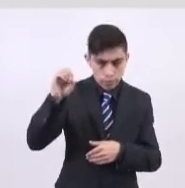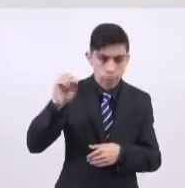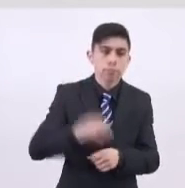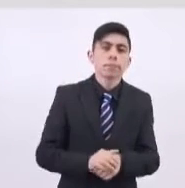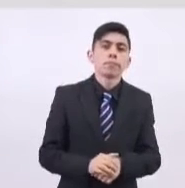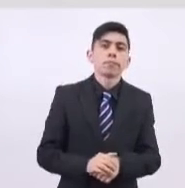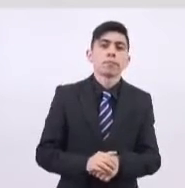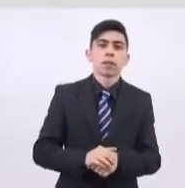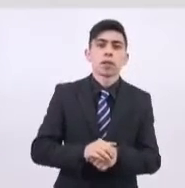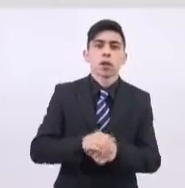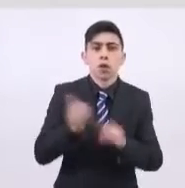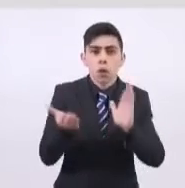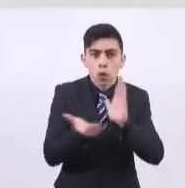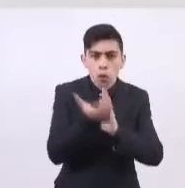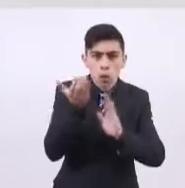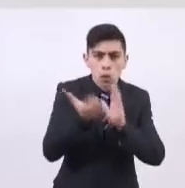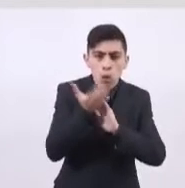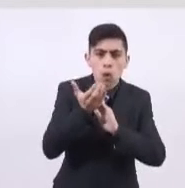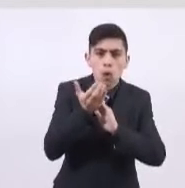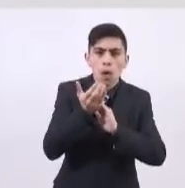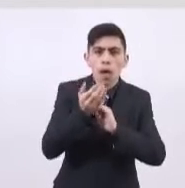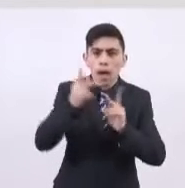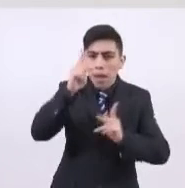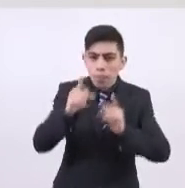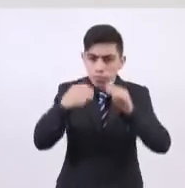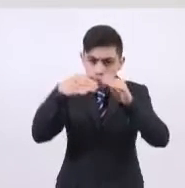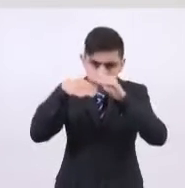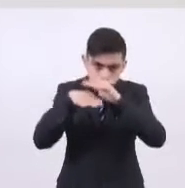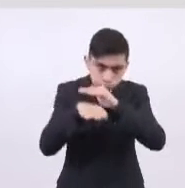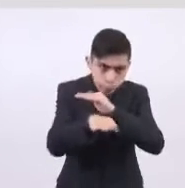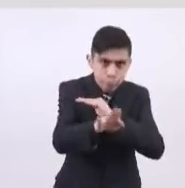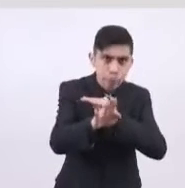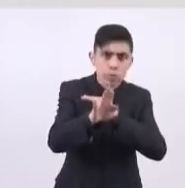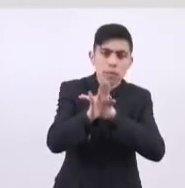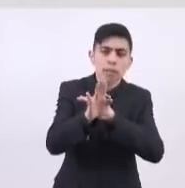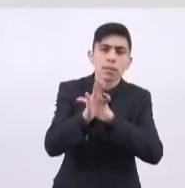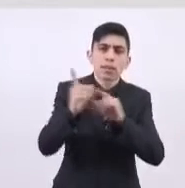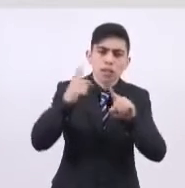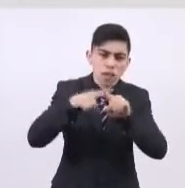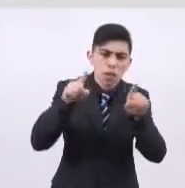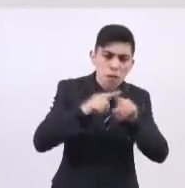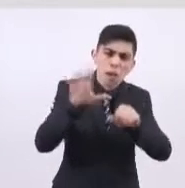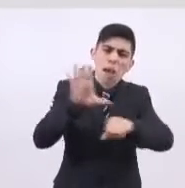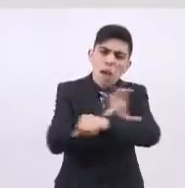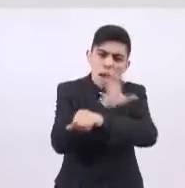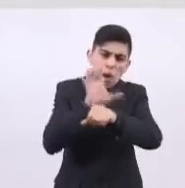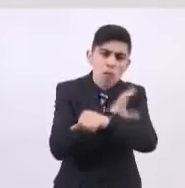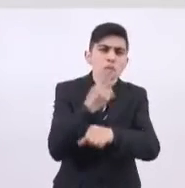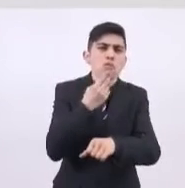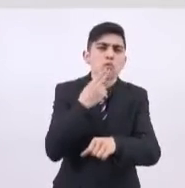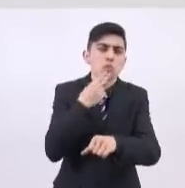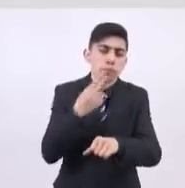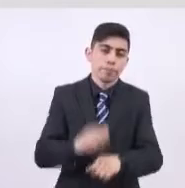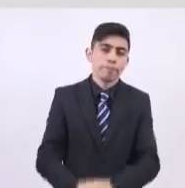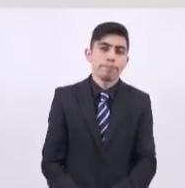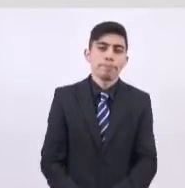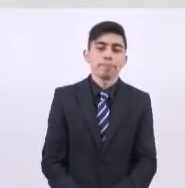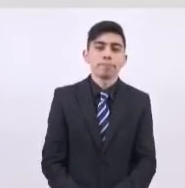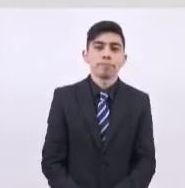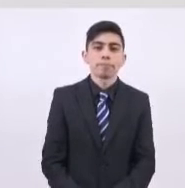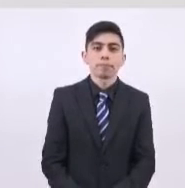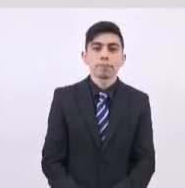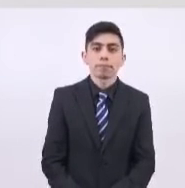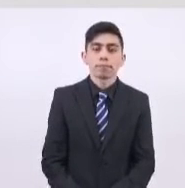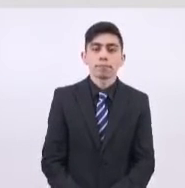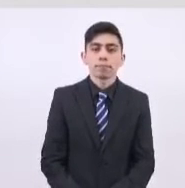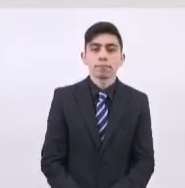la construcción del túnel de 700 metros, instalación de cableado y algunos otros aspectos de obra civil. En